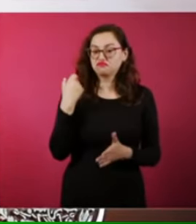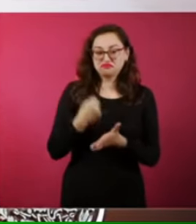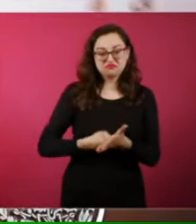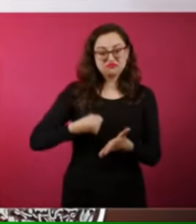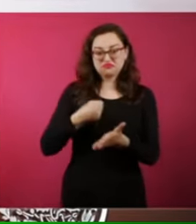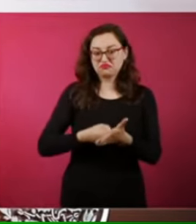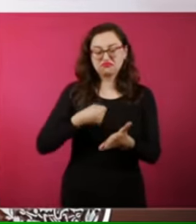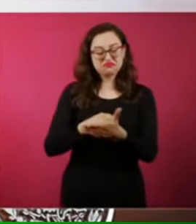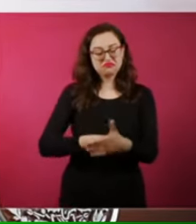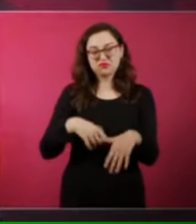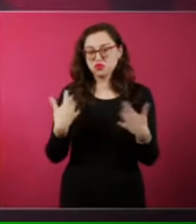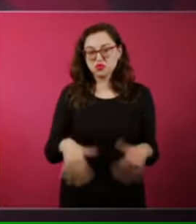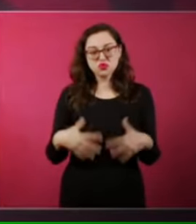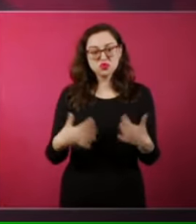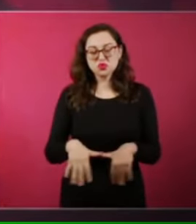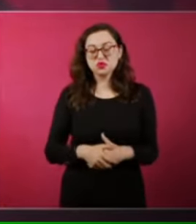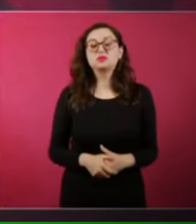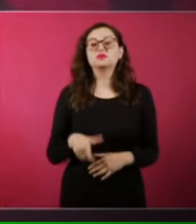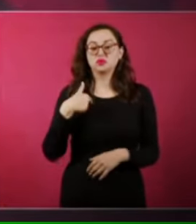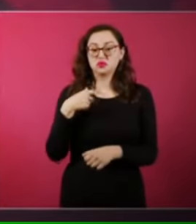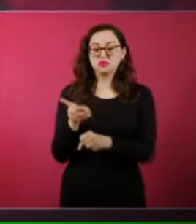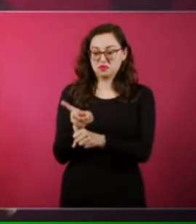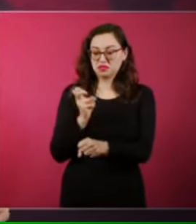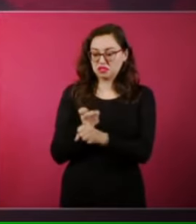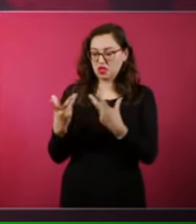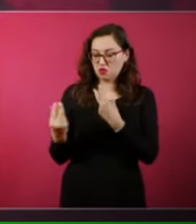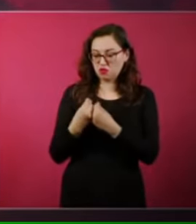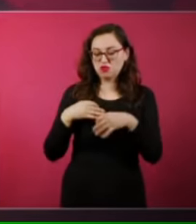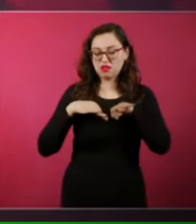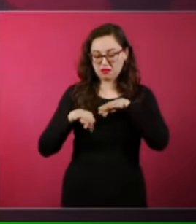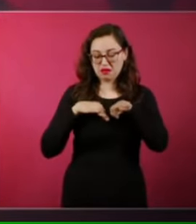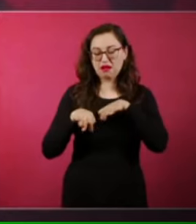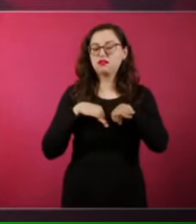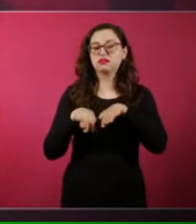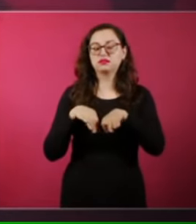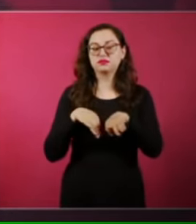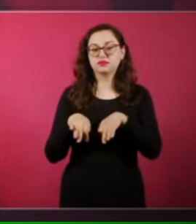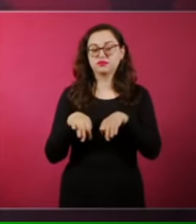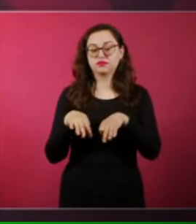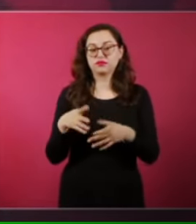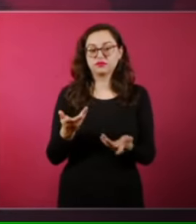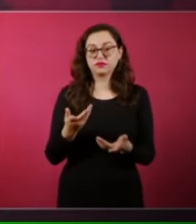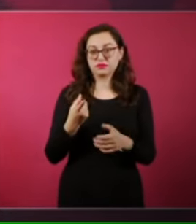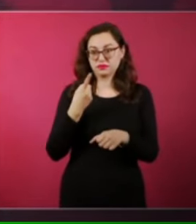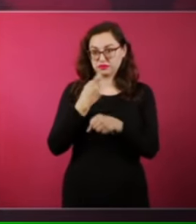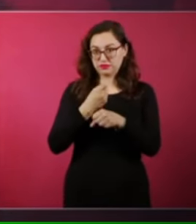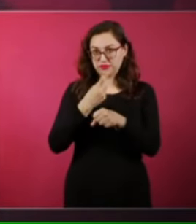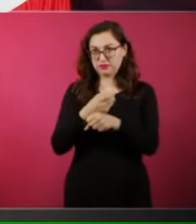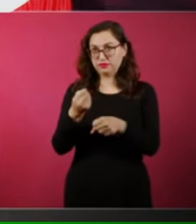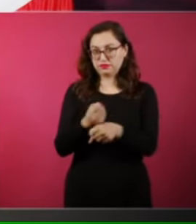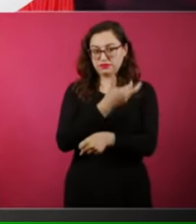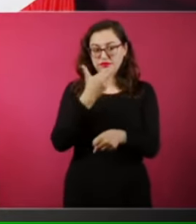pues yo le invité a participar como secretaria del trabajo,